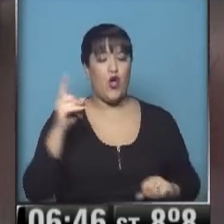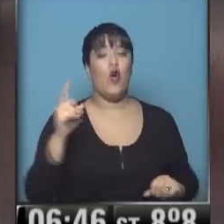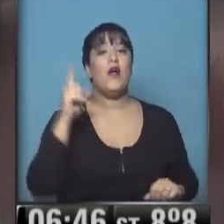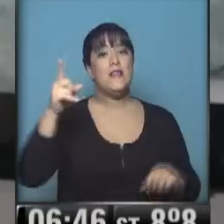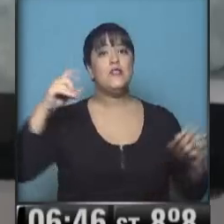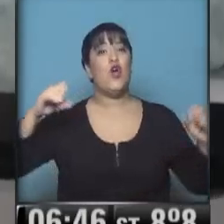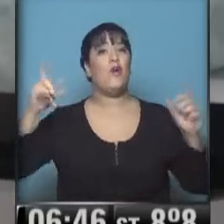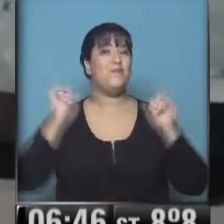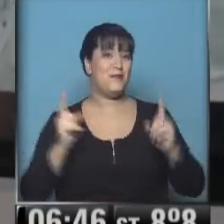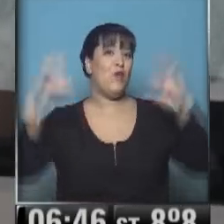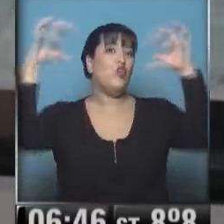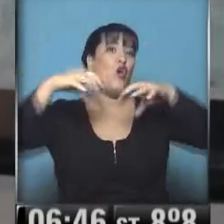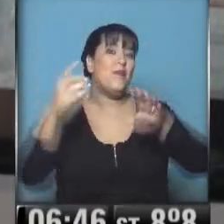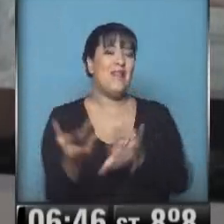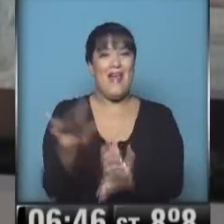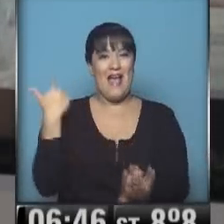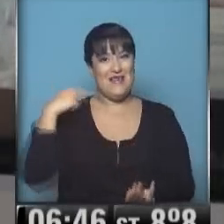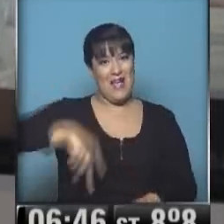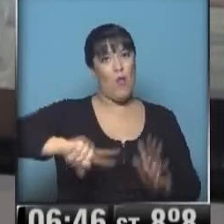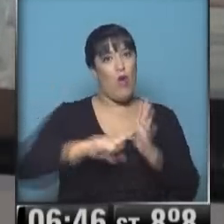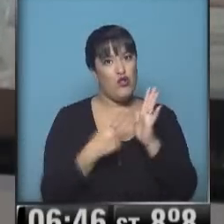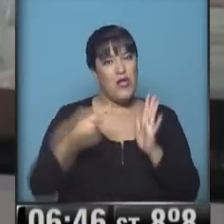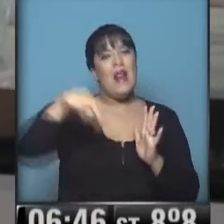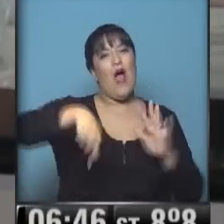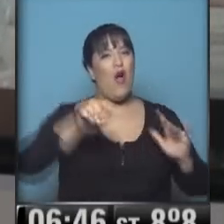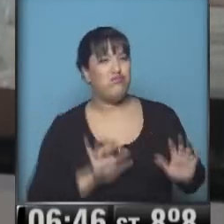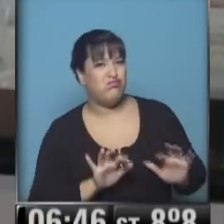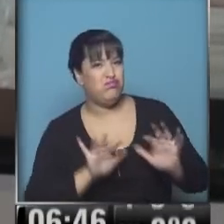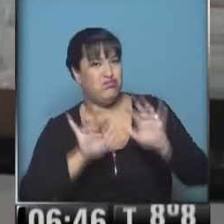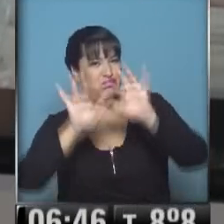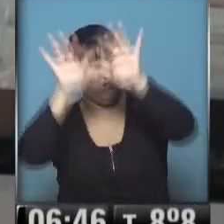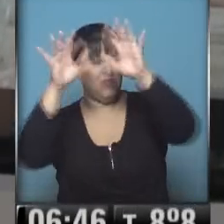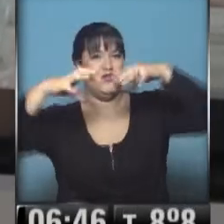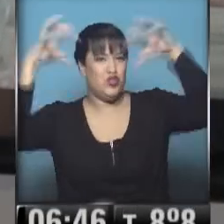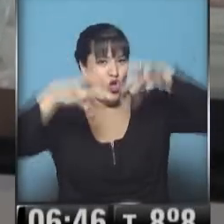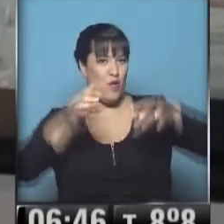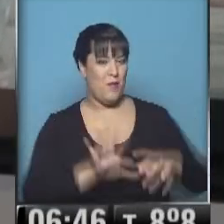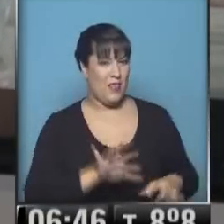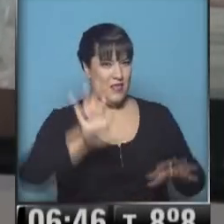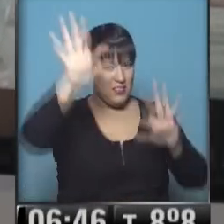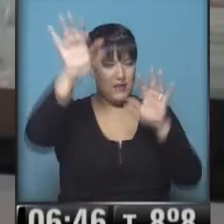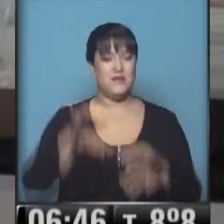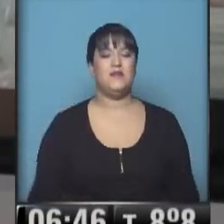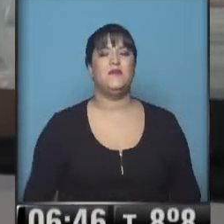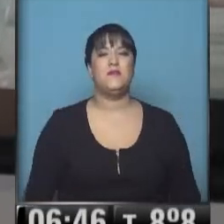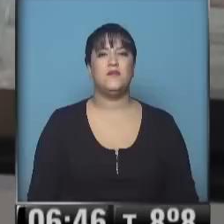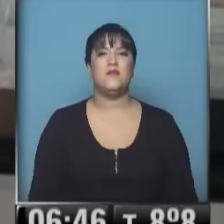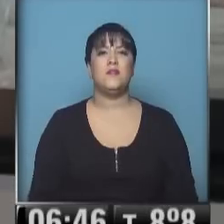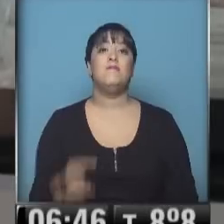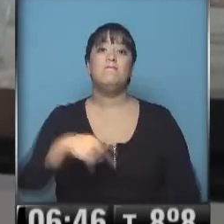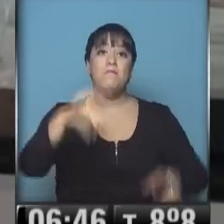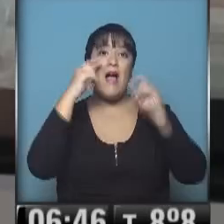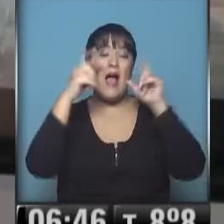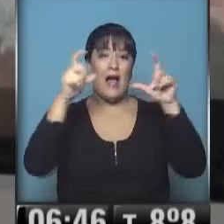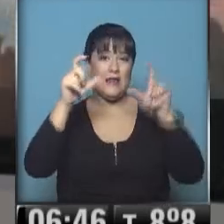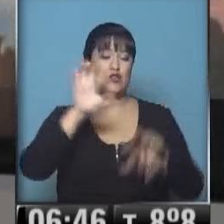tormentas que ayer afectaban la ciudad de Buenos Aires y la provincia de Buenos Aires, el sur del litoral, se han movido para el norte. Así que atención,